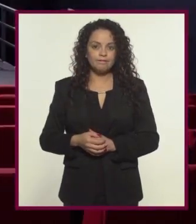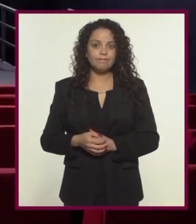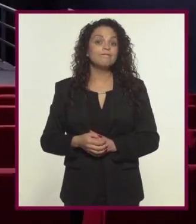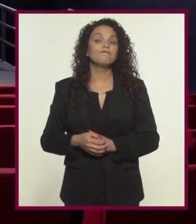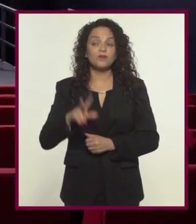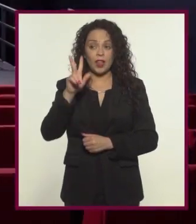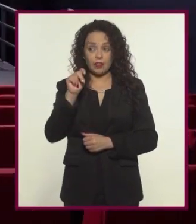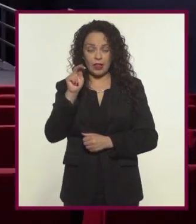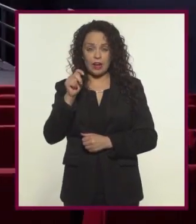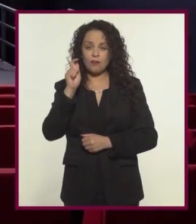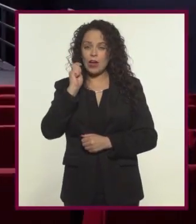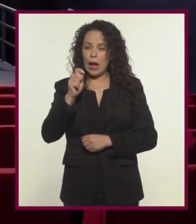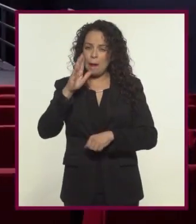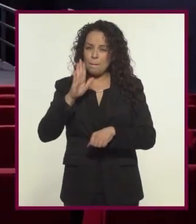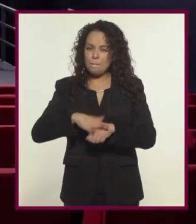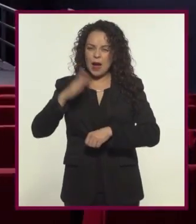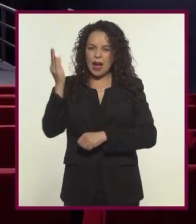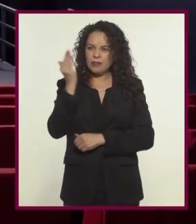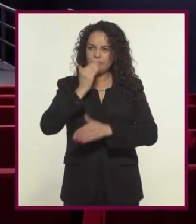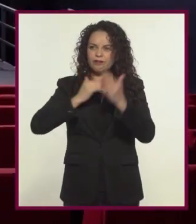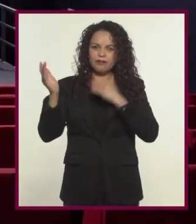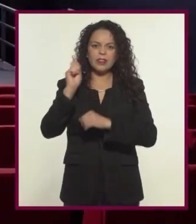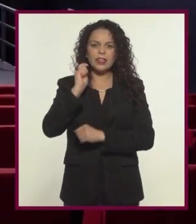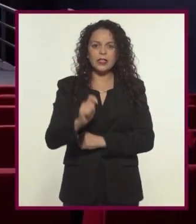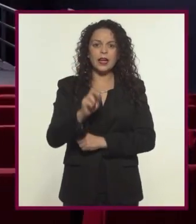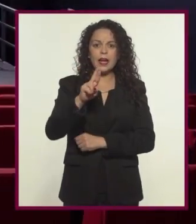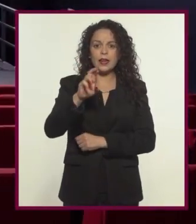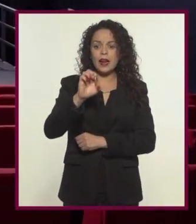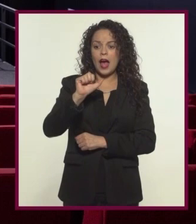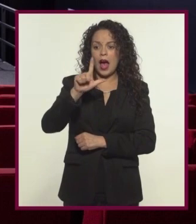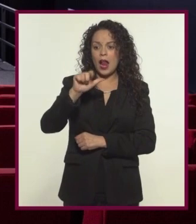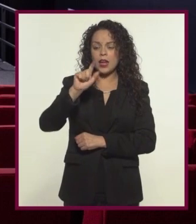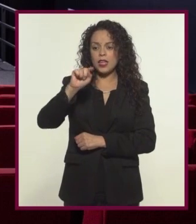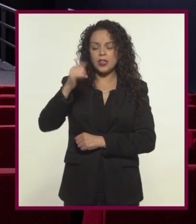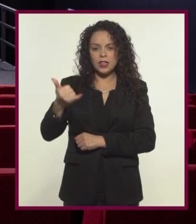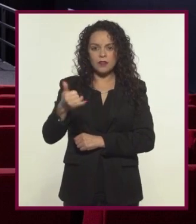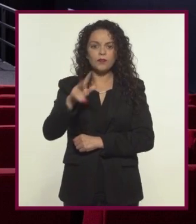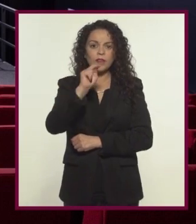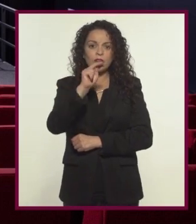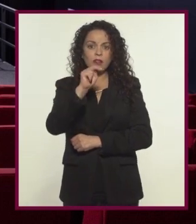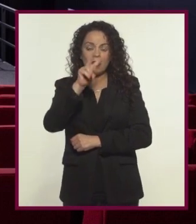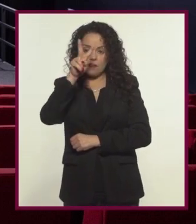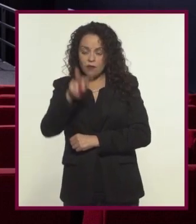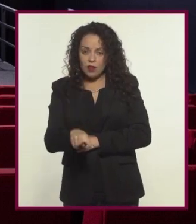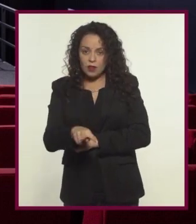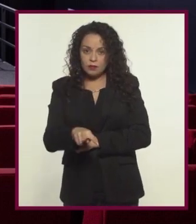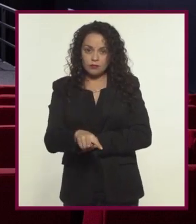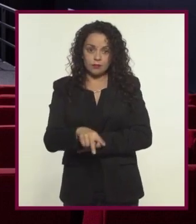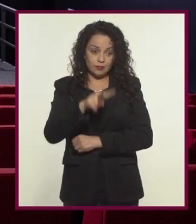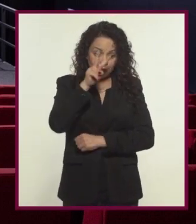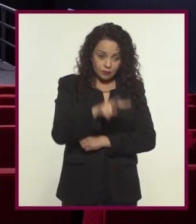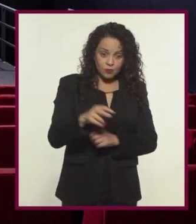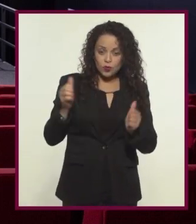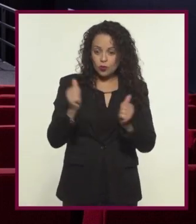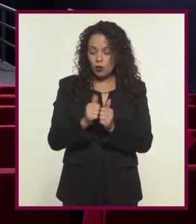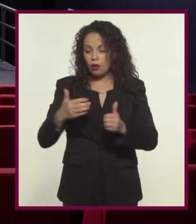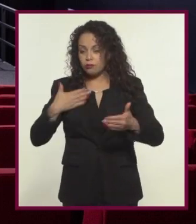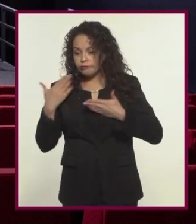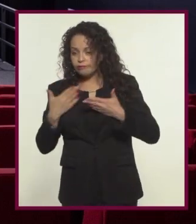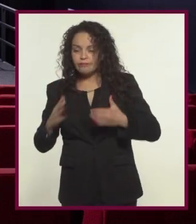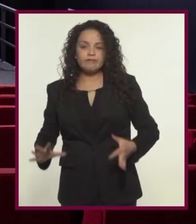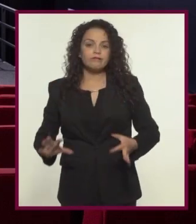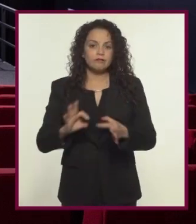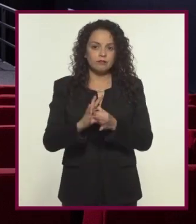En la televisión uno de los formatos más exitosos es el reality o telerealidad que mezcla lo real con el